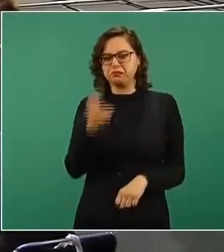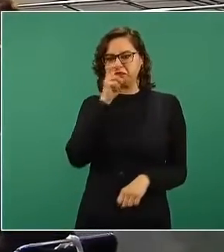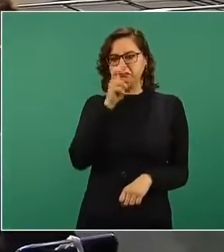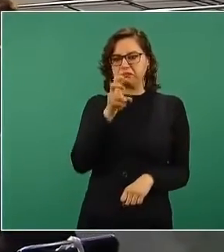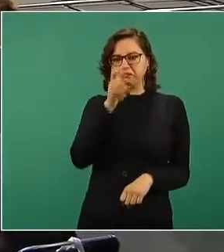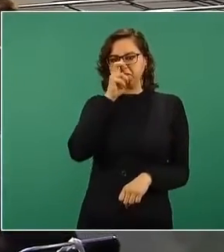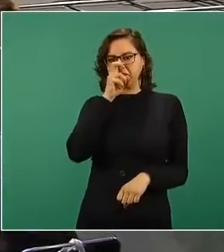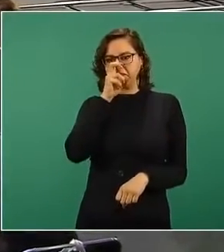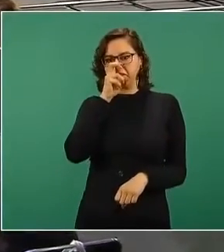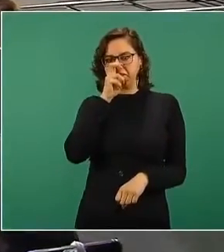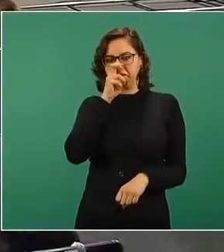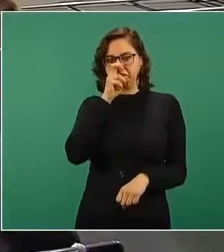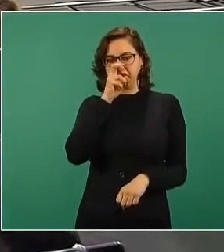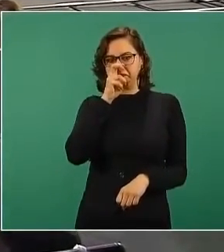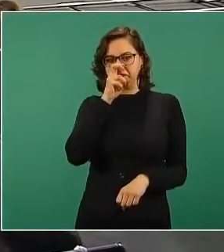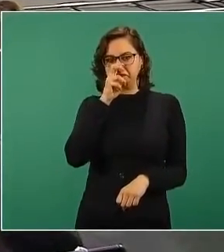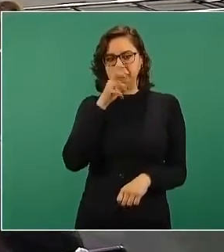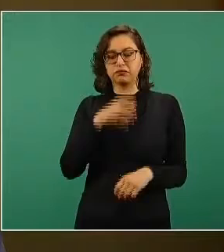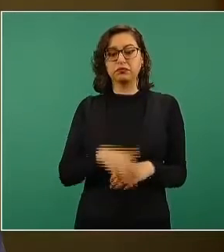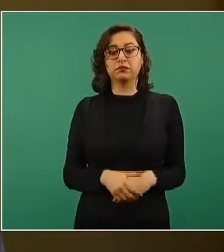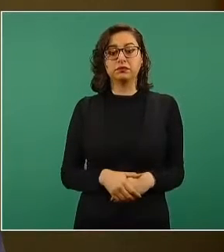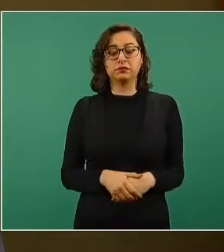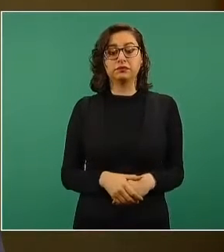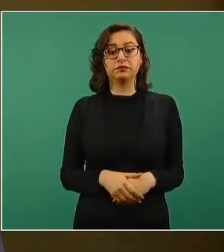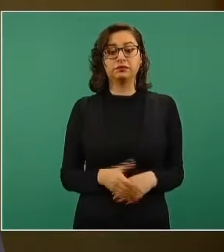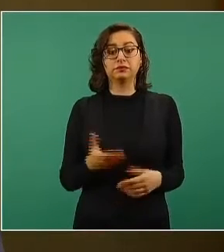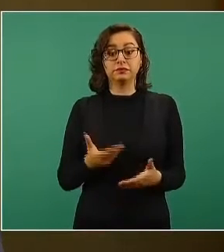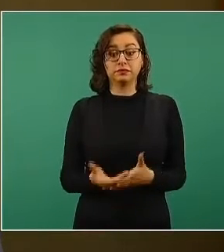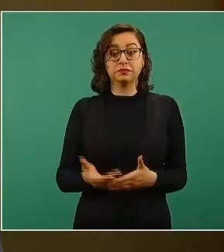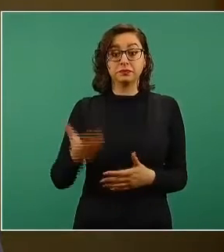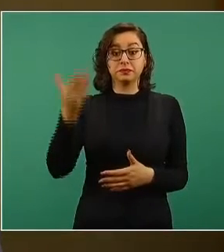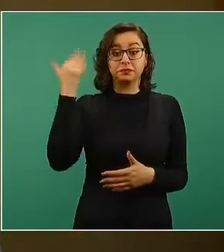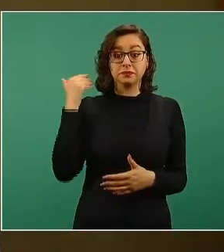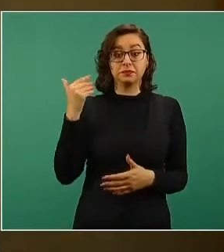el presidente Evo Morales,